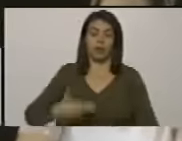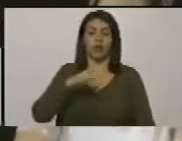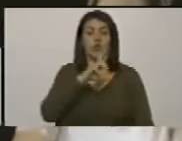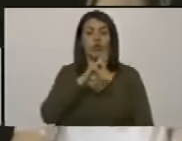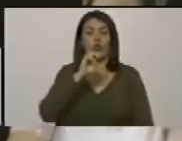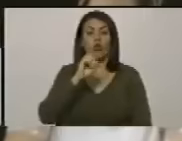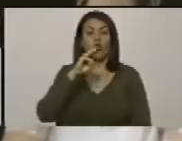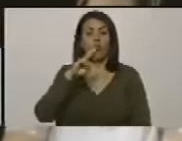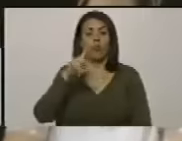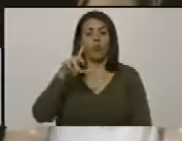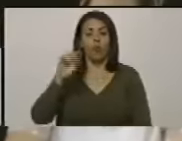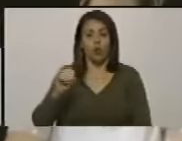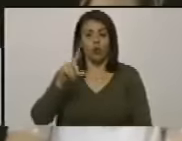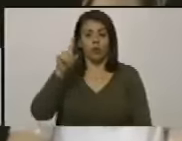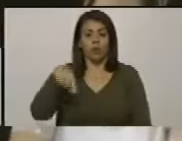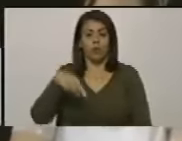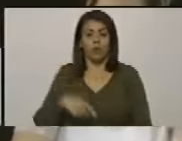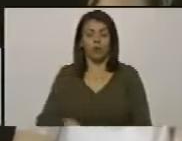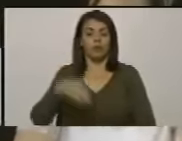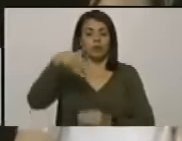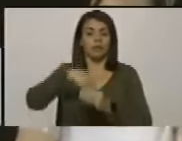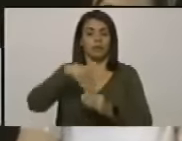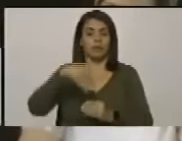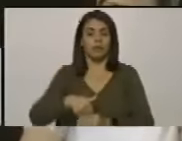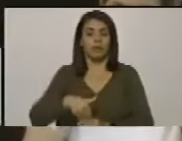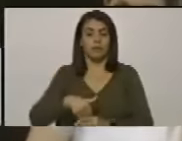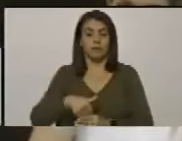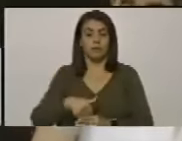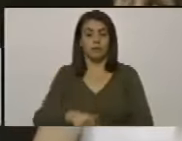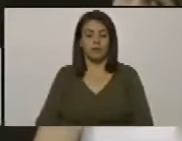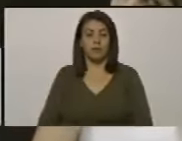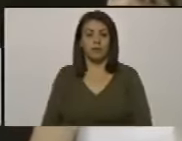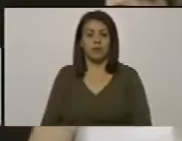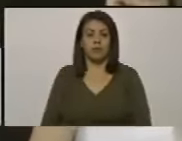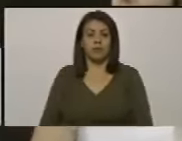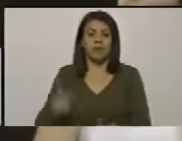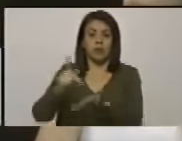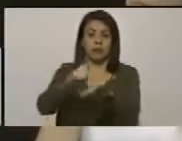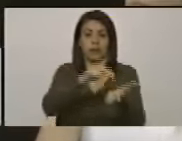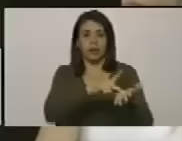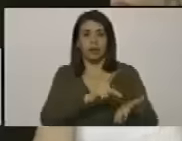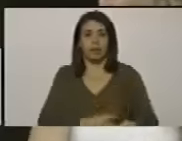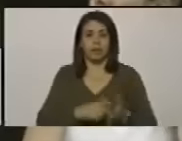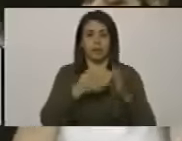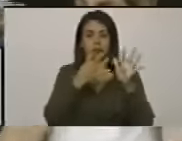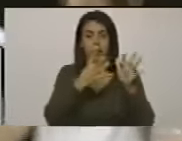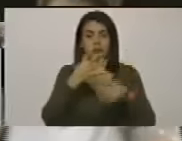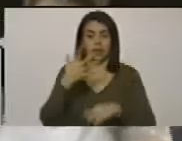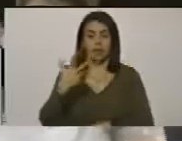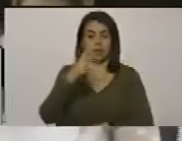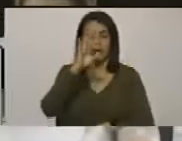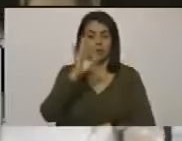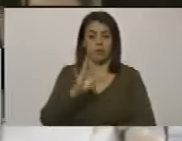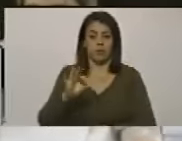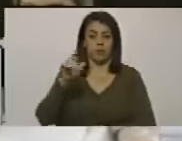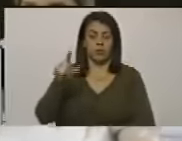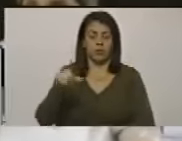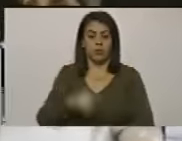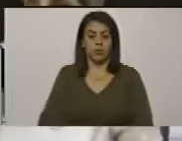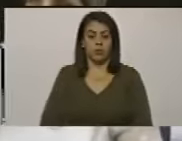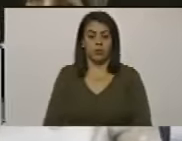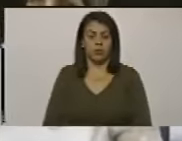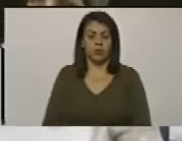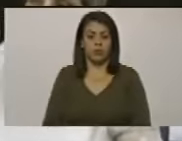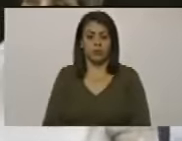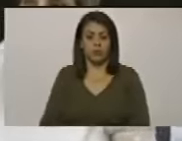betancur que allí mencionan fue electo en unas elecciones donde participó el 93.41%